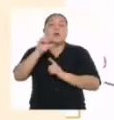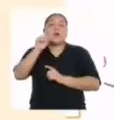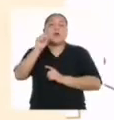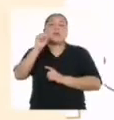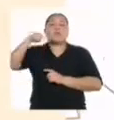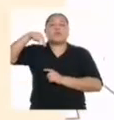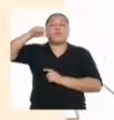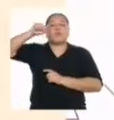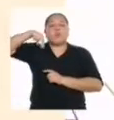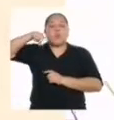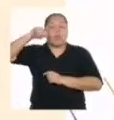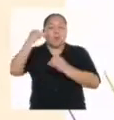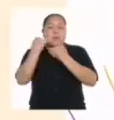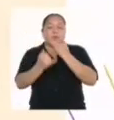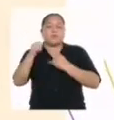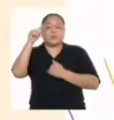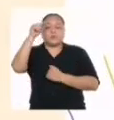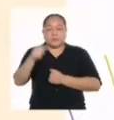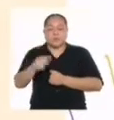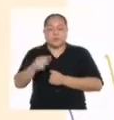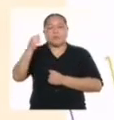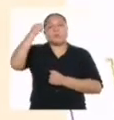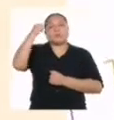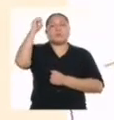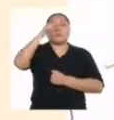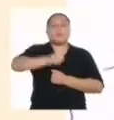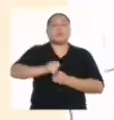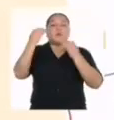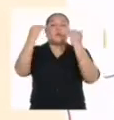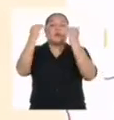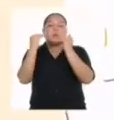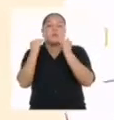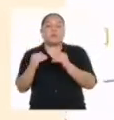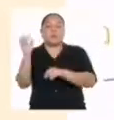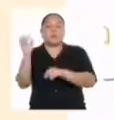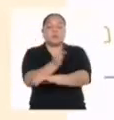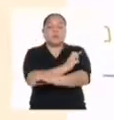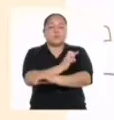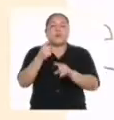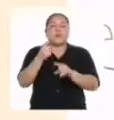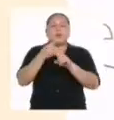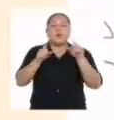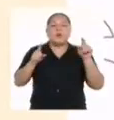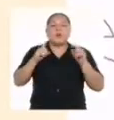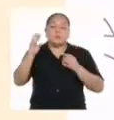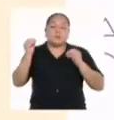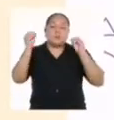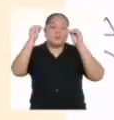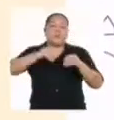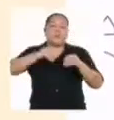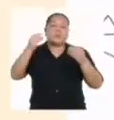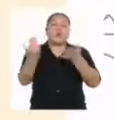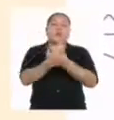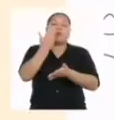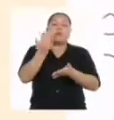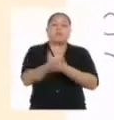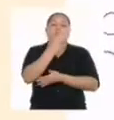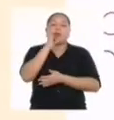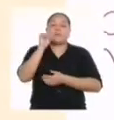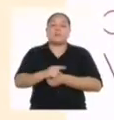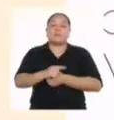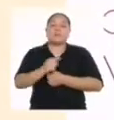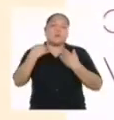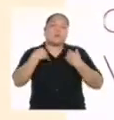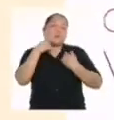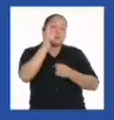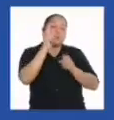final. Creo que mi poema sí cumple con la estructura del texto poético, aunque podríamos colocar una nueva estrofa, ya que sólo